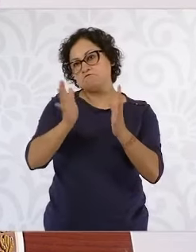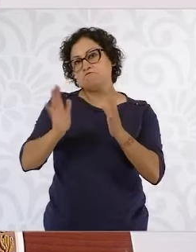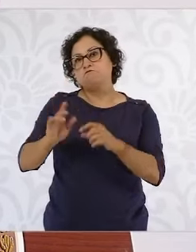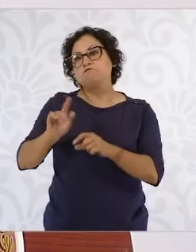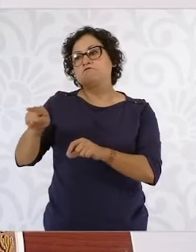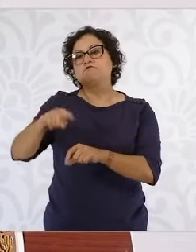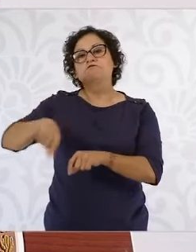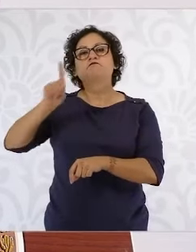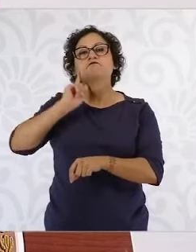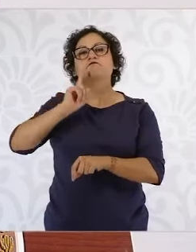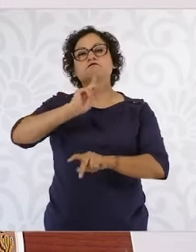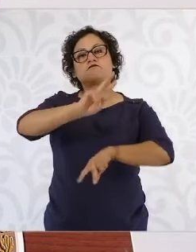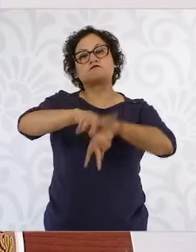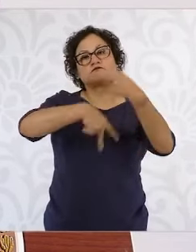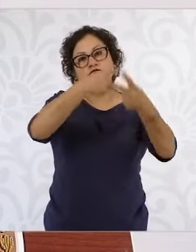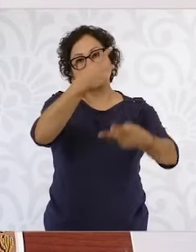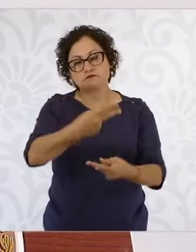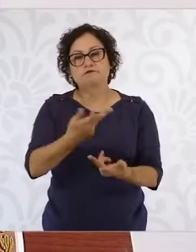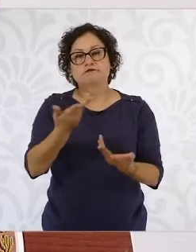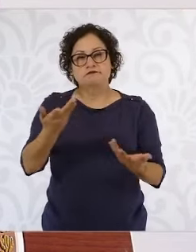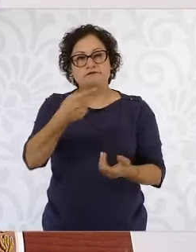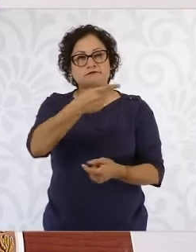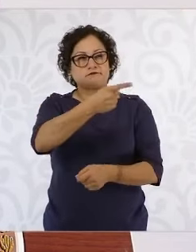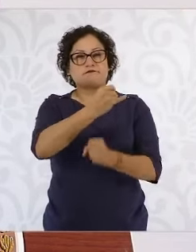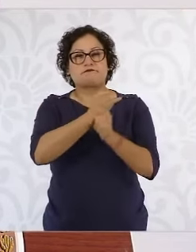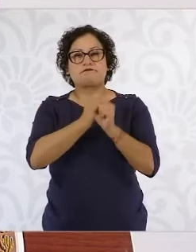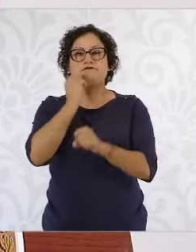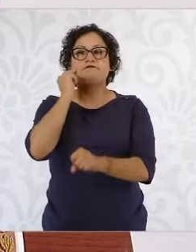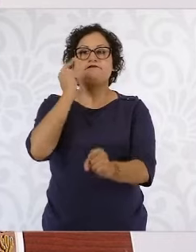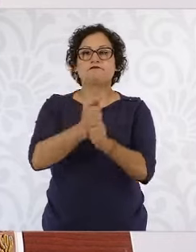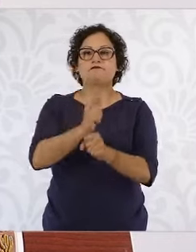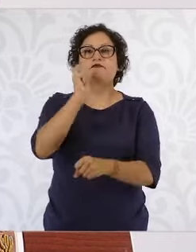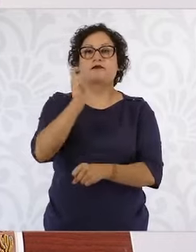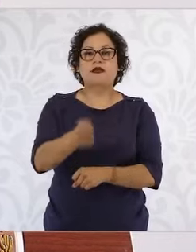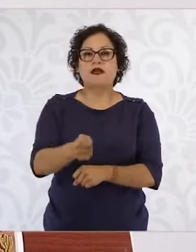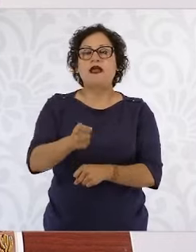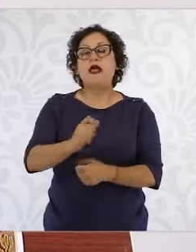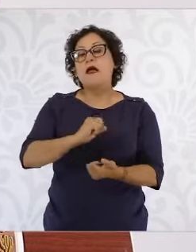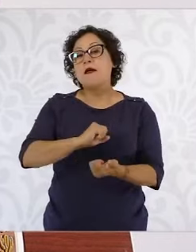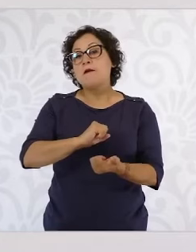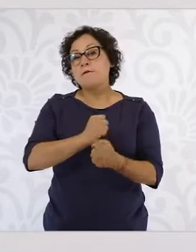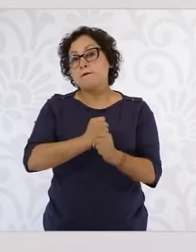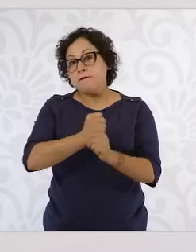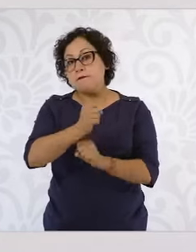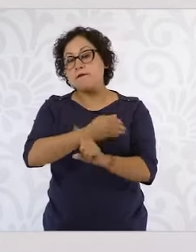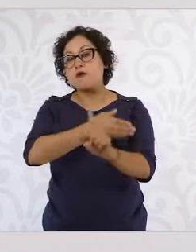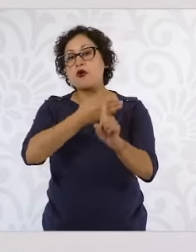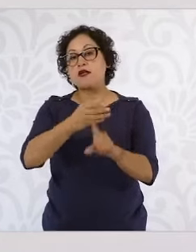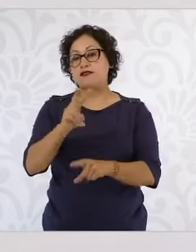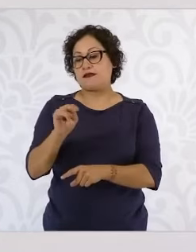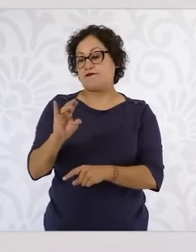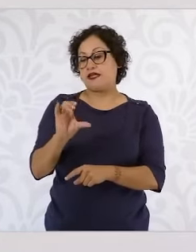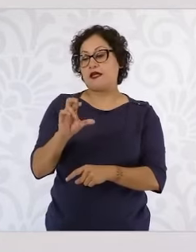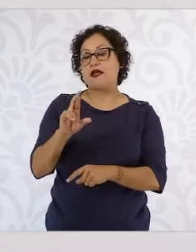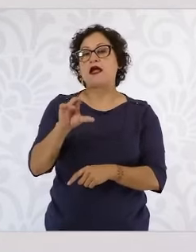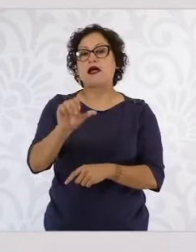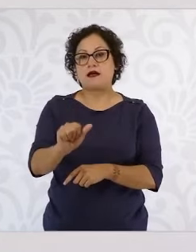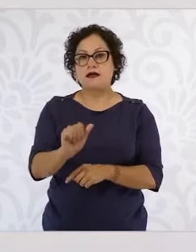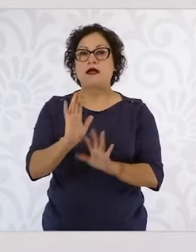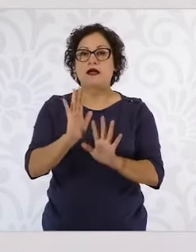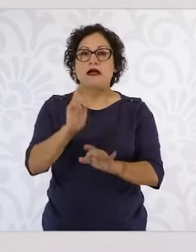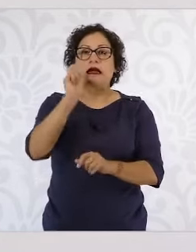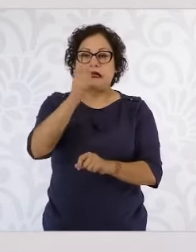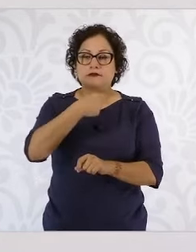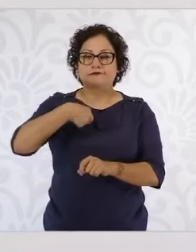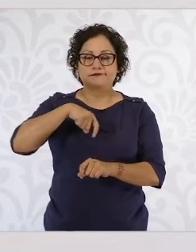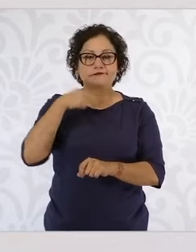esto que se ha denominado violencia vicaria. Y bueno, justamente para que no sólo estemos atendiendo casos, que ya estamos acompañando varios, pues